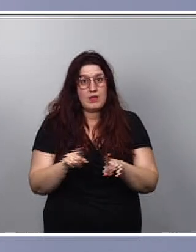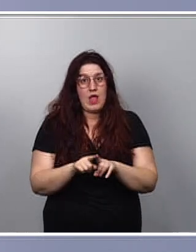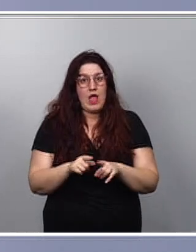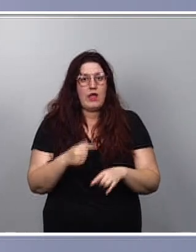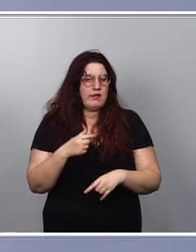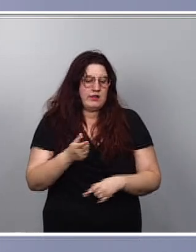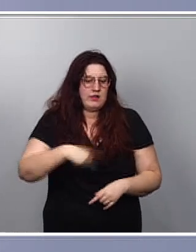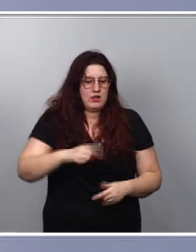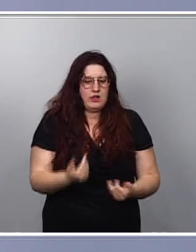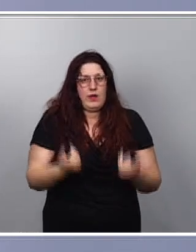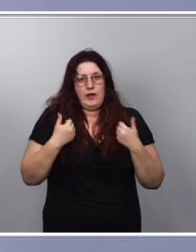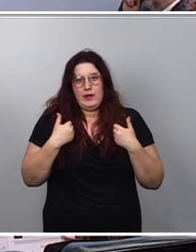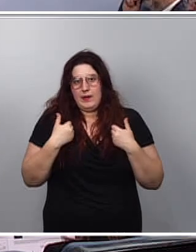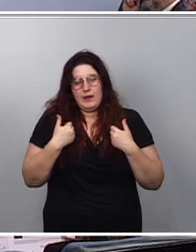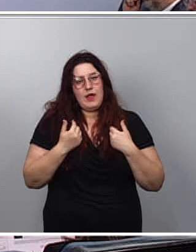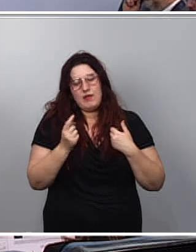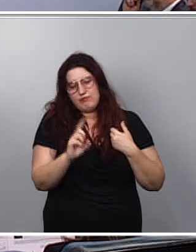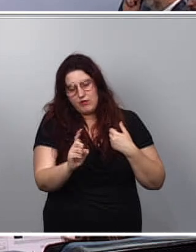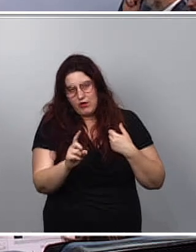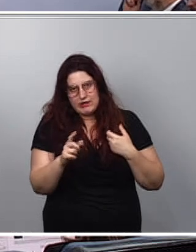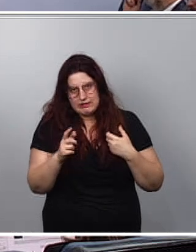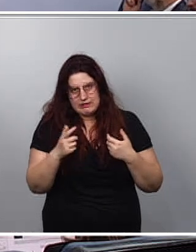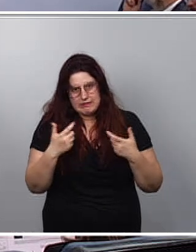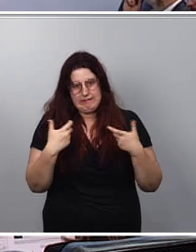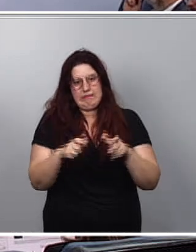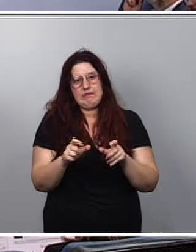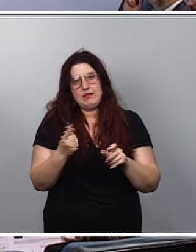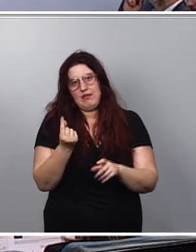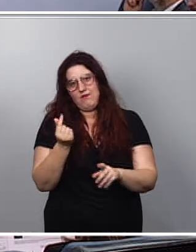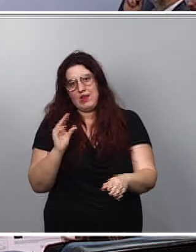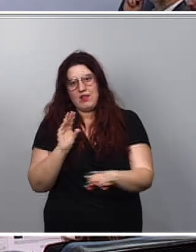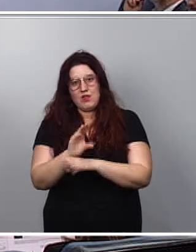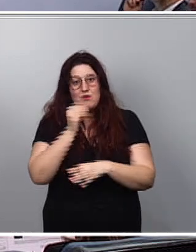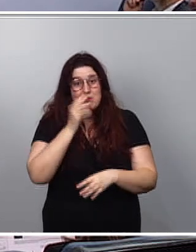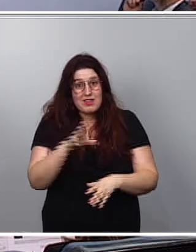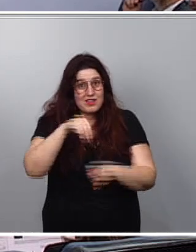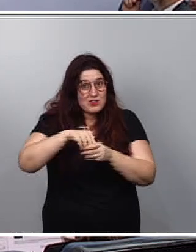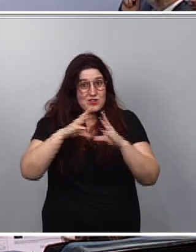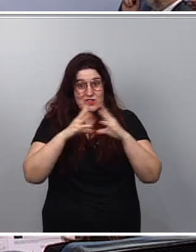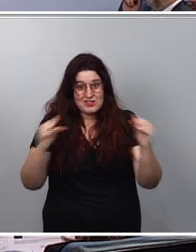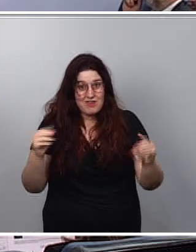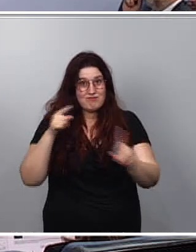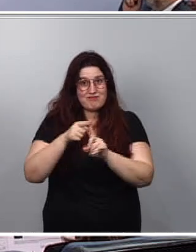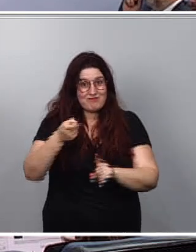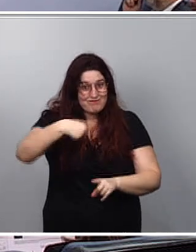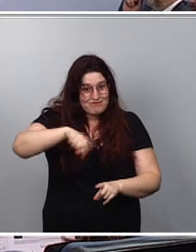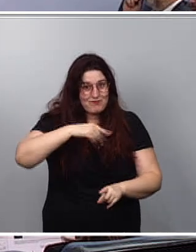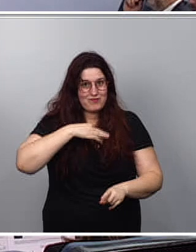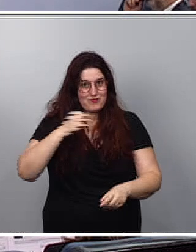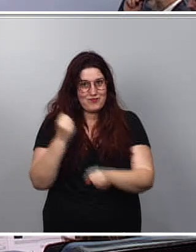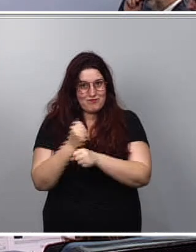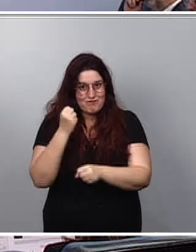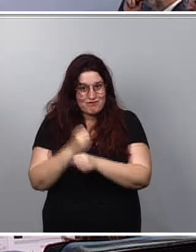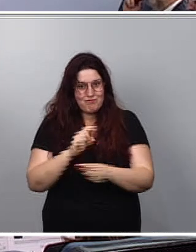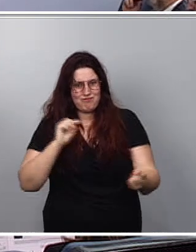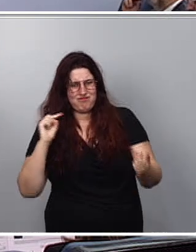competencia, no es competencia del Gobierno de España la financiación adecuada de las universidades para que puedan acometer este